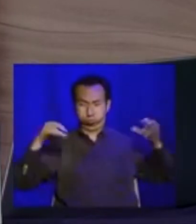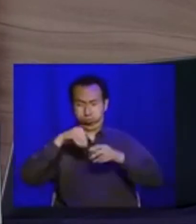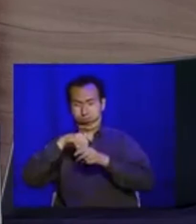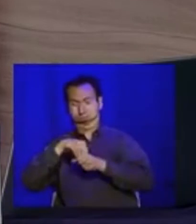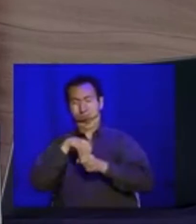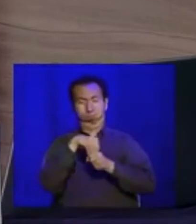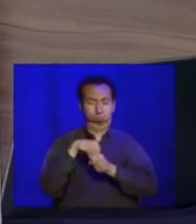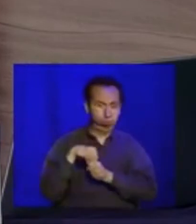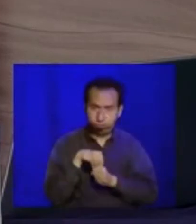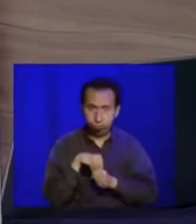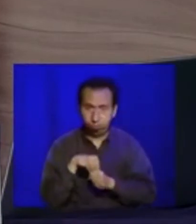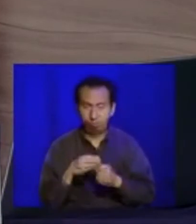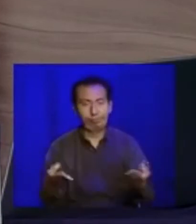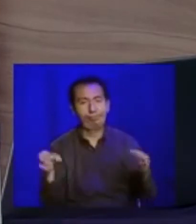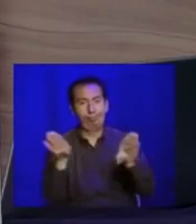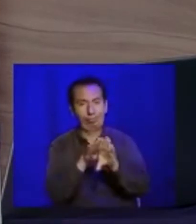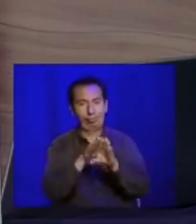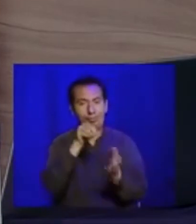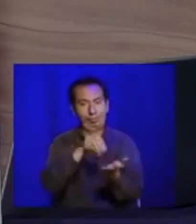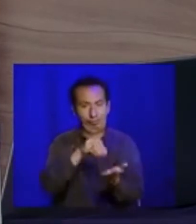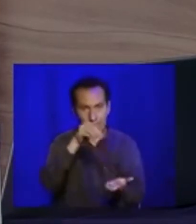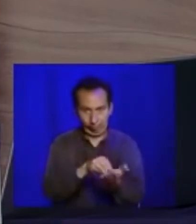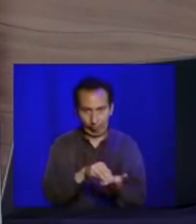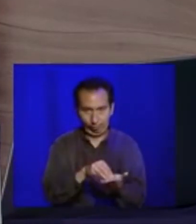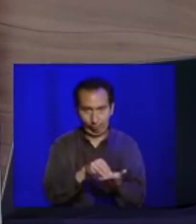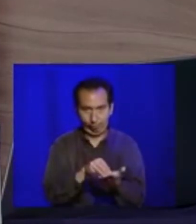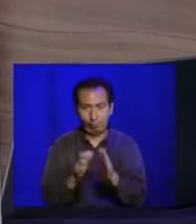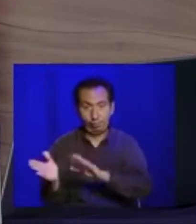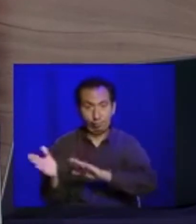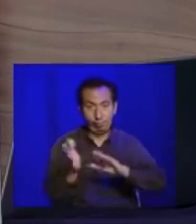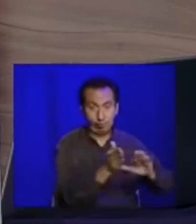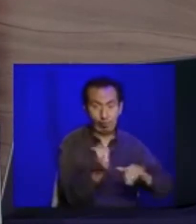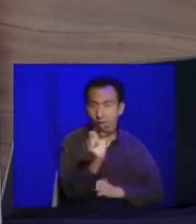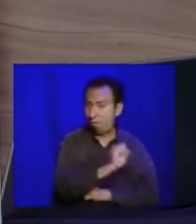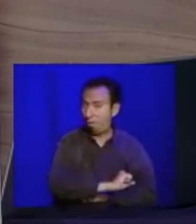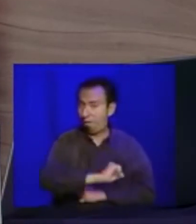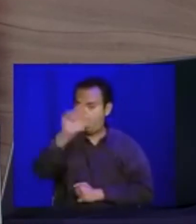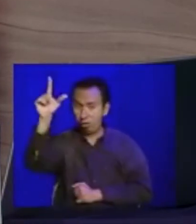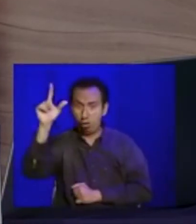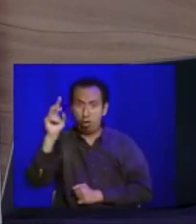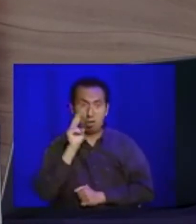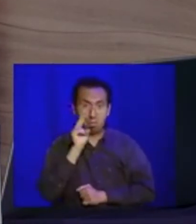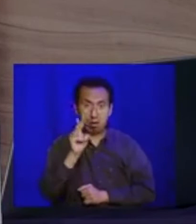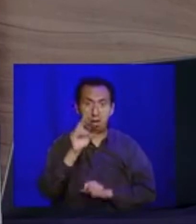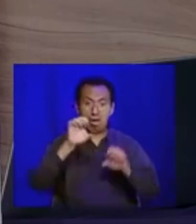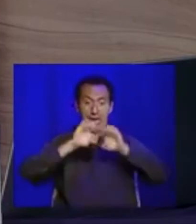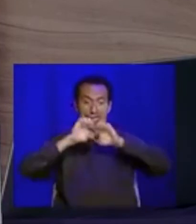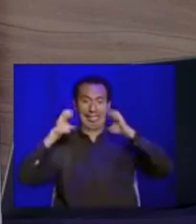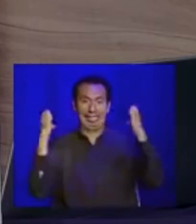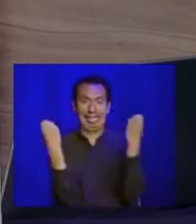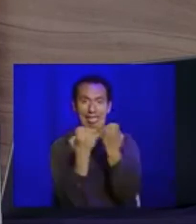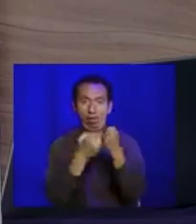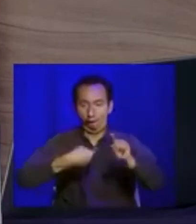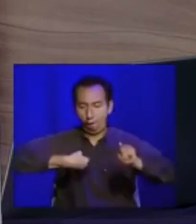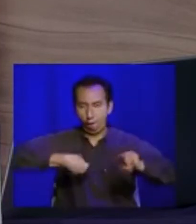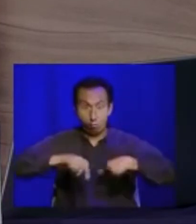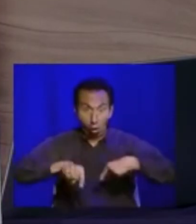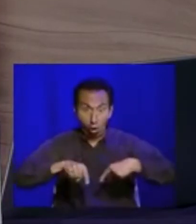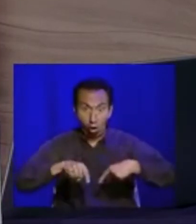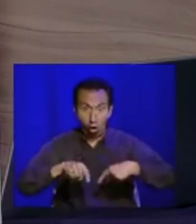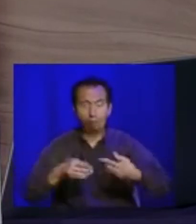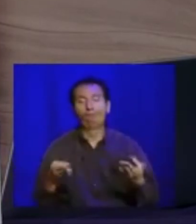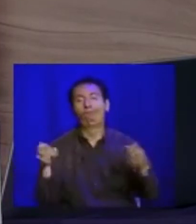permanecen restringidos. Los juegos profesionales que se dan en estadios se mantienen a puerta